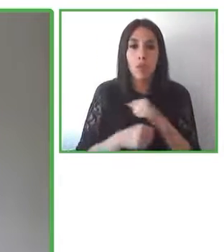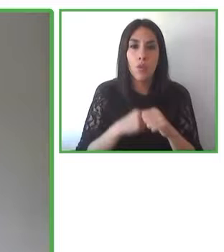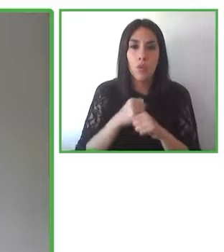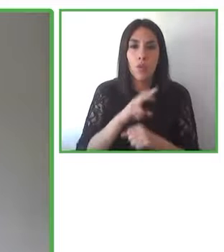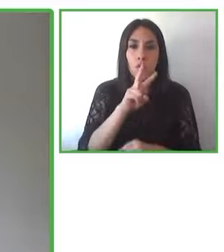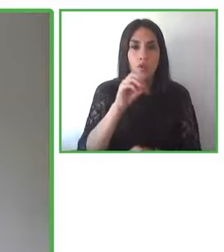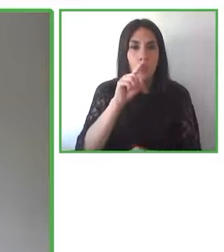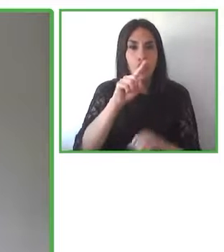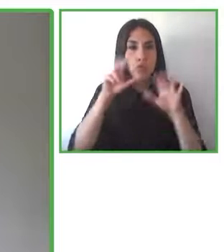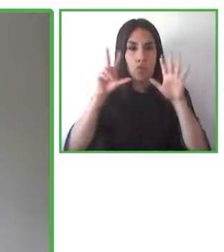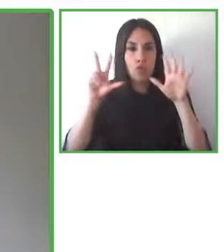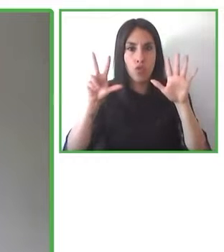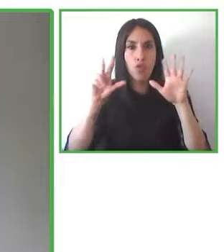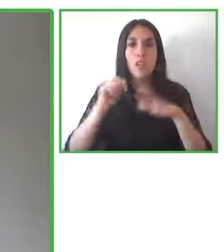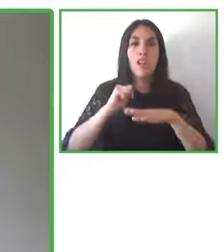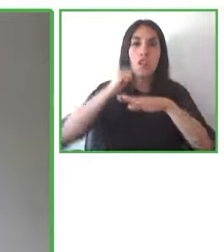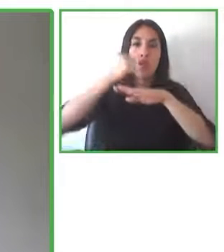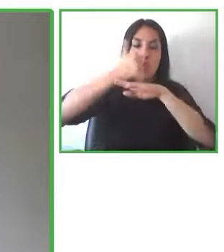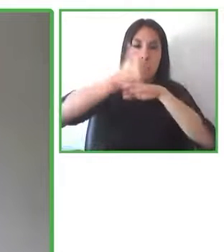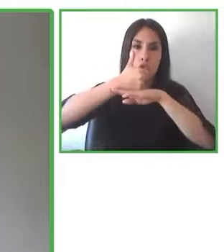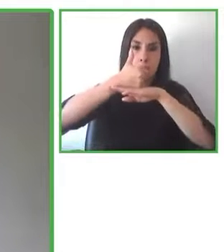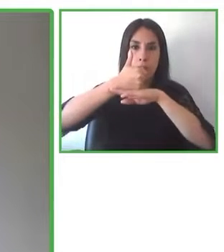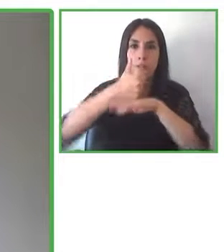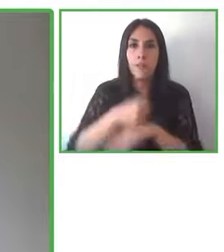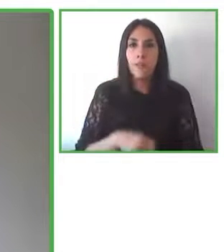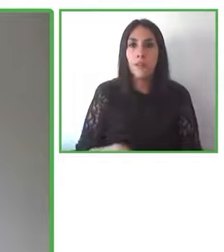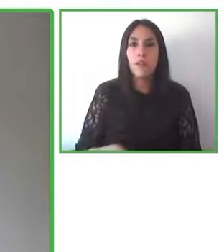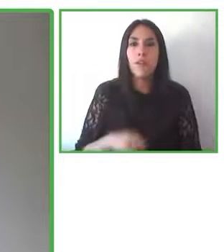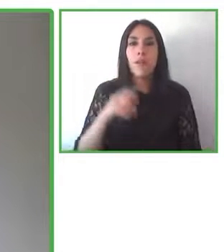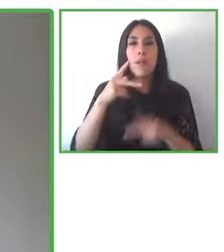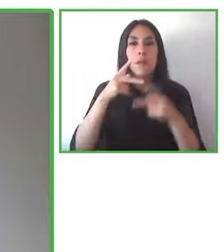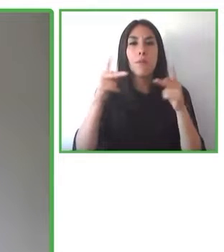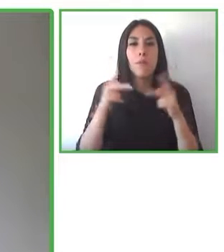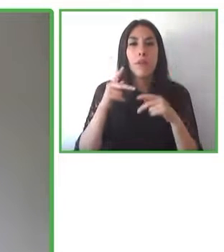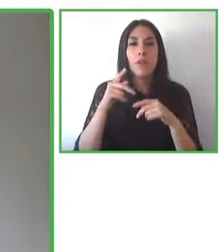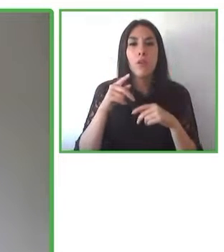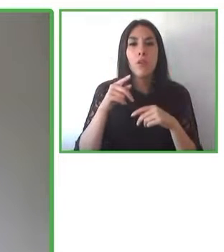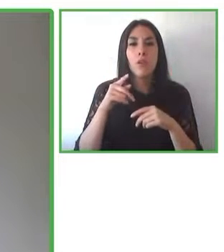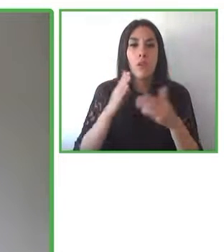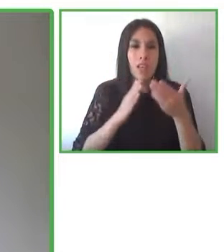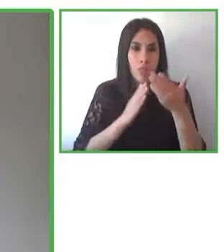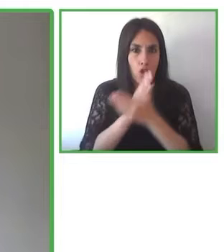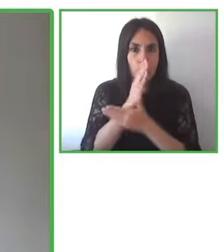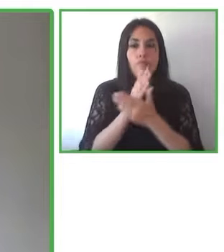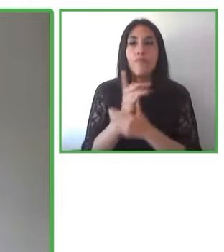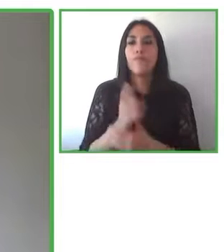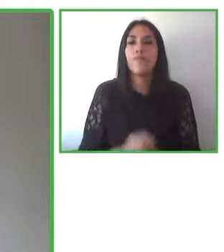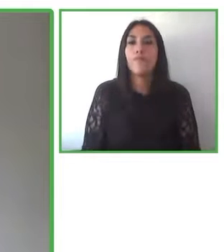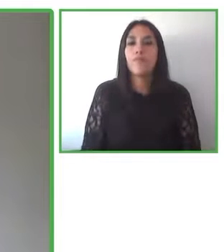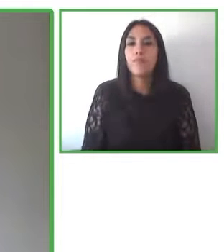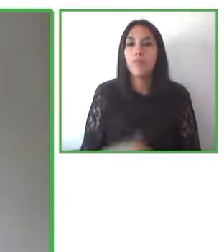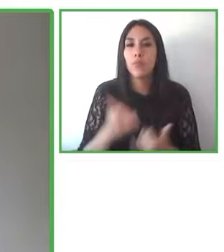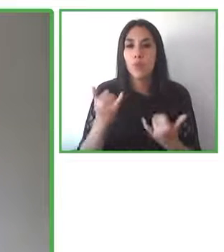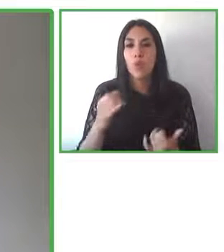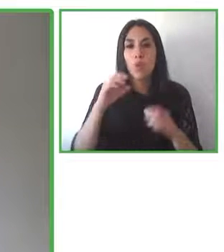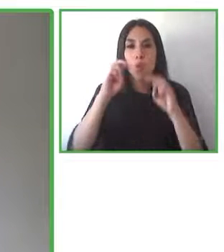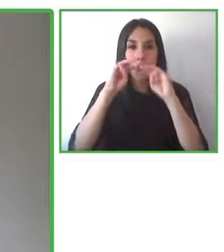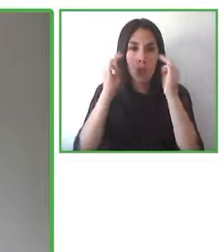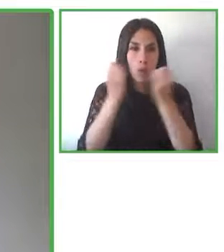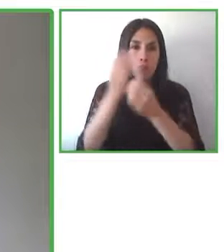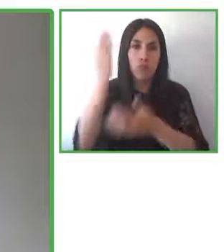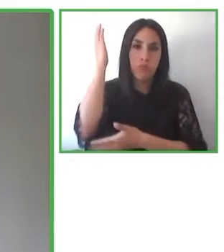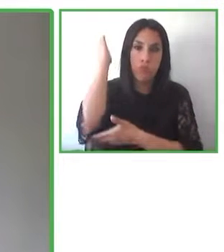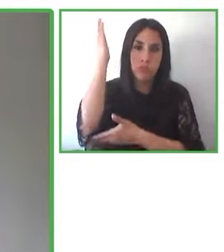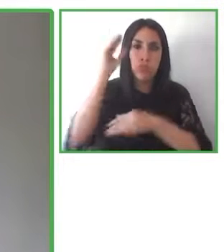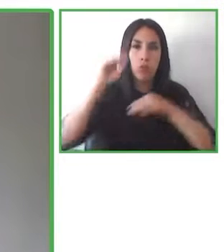haciendo cursos de promoviendo cursos de capacitaciones especializadas en la materia para toda Latinoamérica y